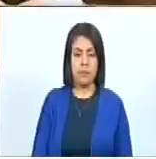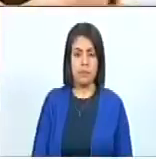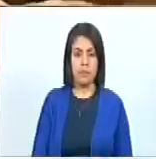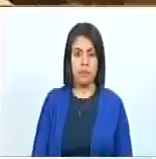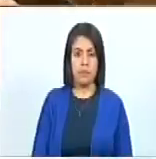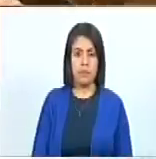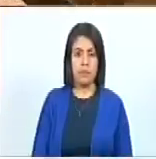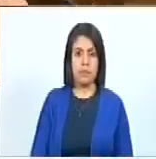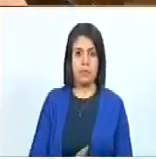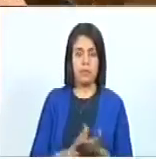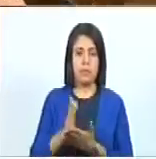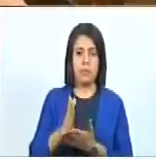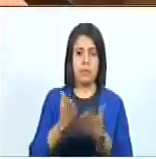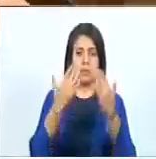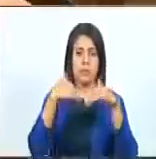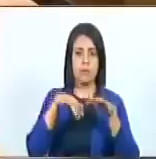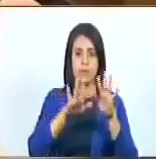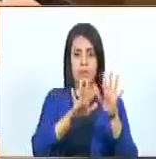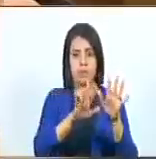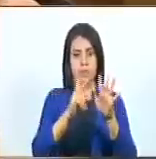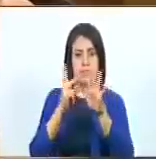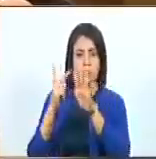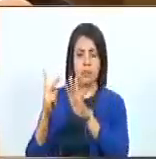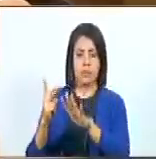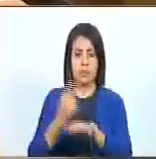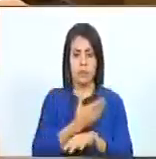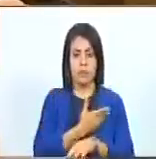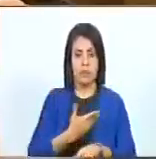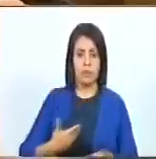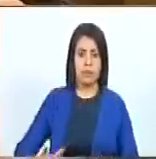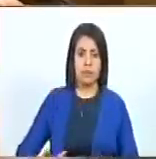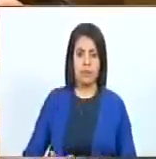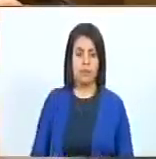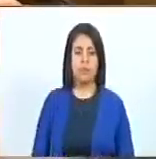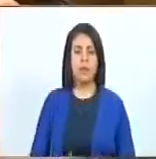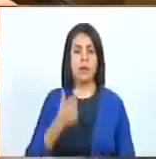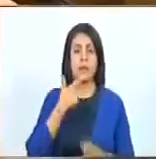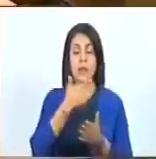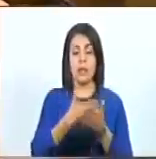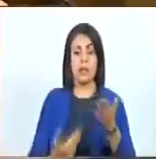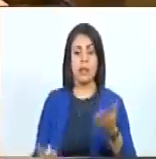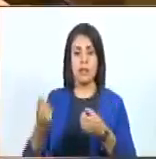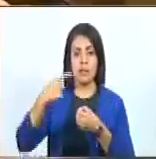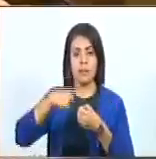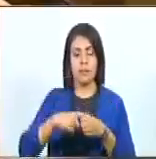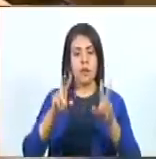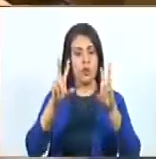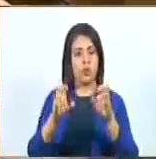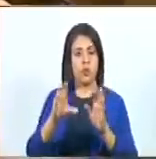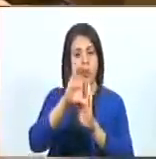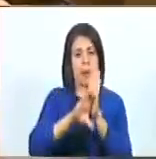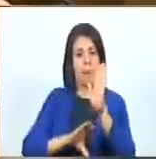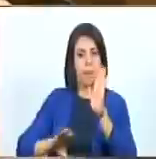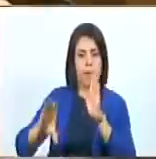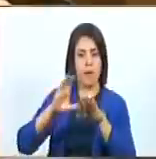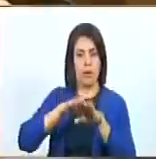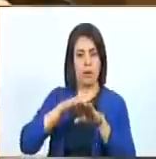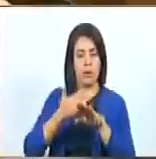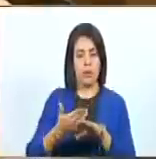Seguimos en el décimo séptimo, presidente. Se propone incorporar un nuevo capítulo